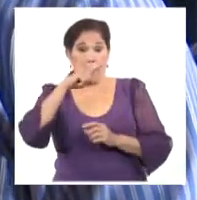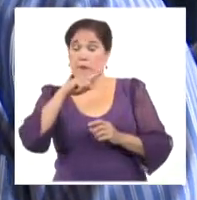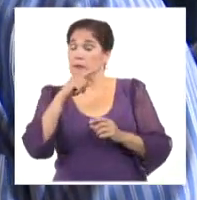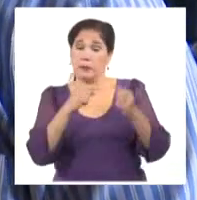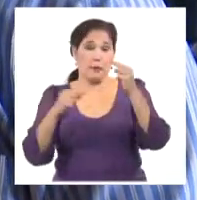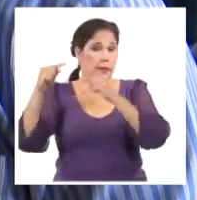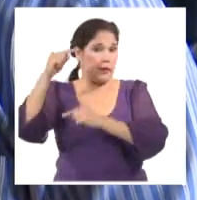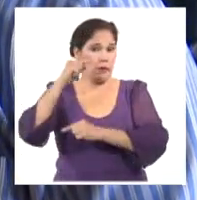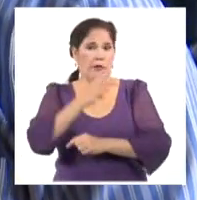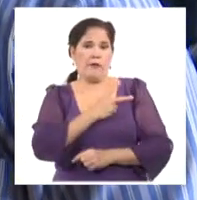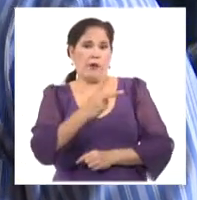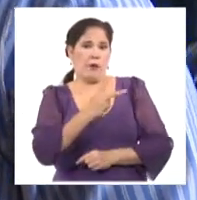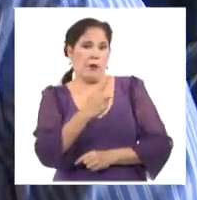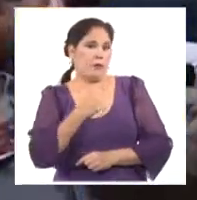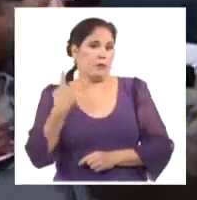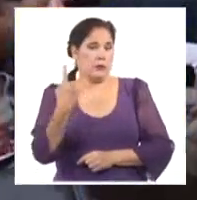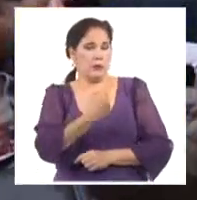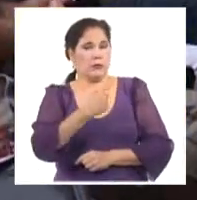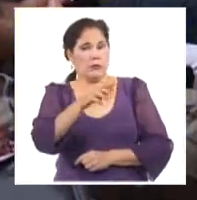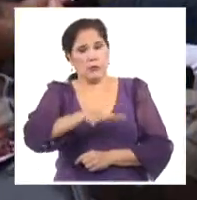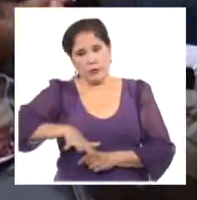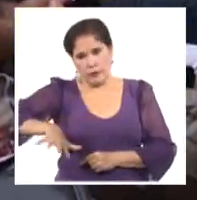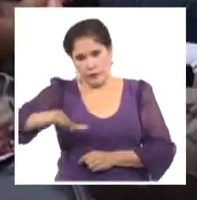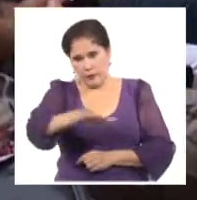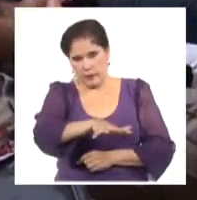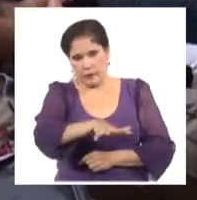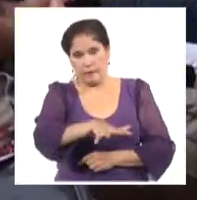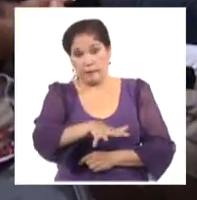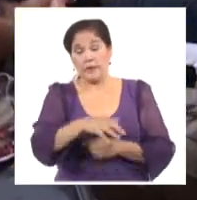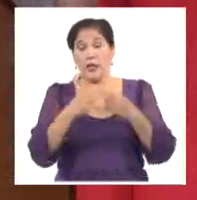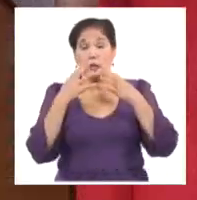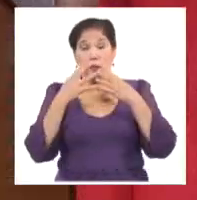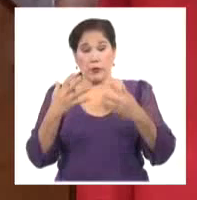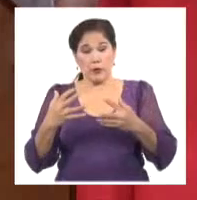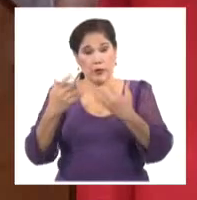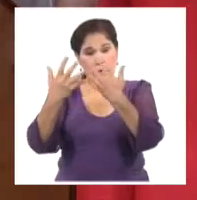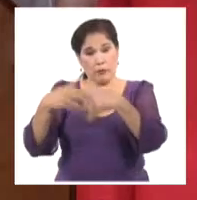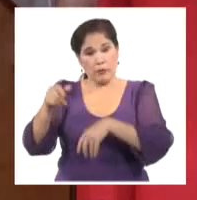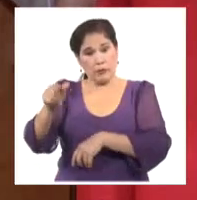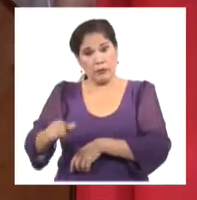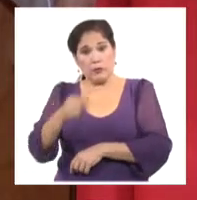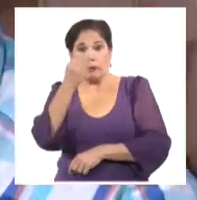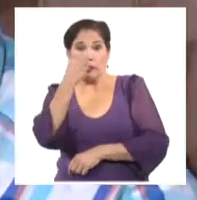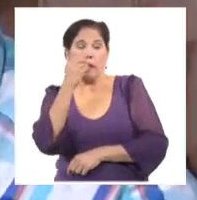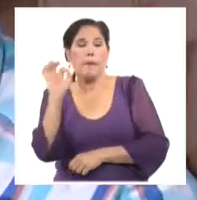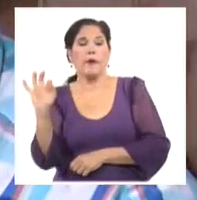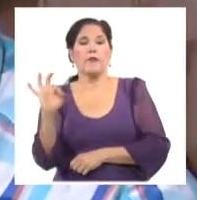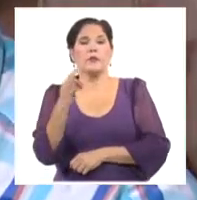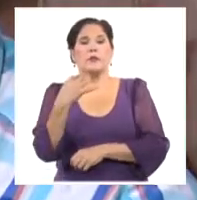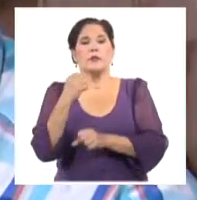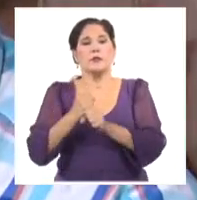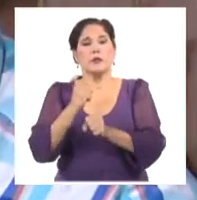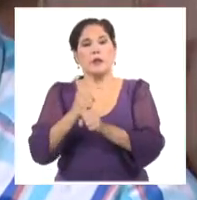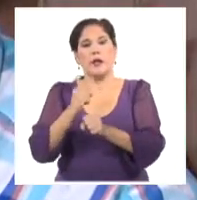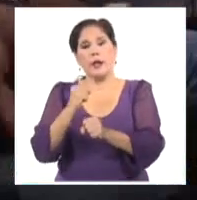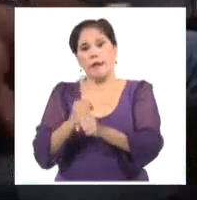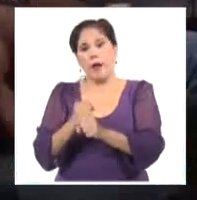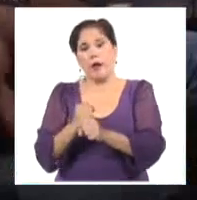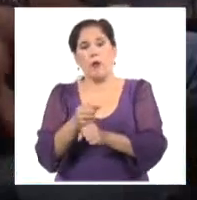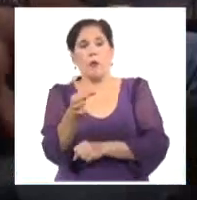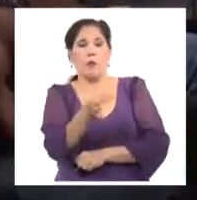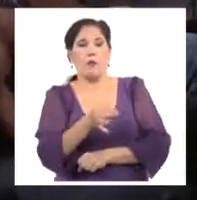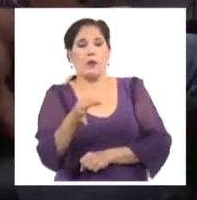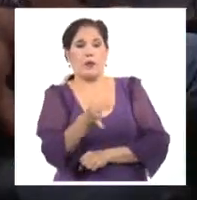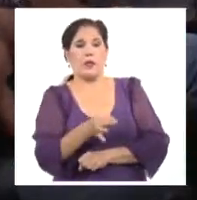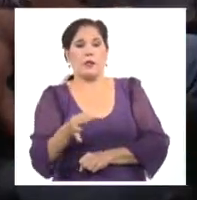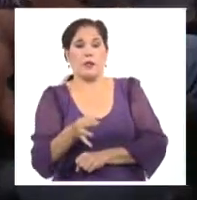vanguardia en nuestra sociedad. Entre los retos de los anapistas destacan perfeccionar la labor de los gurús municipales y las